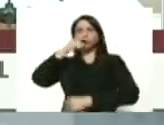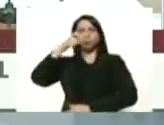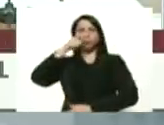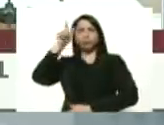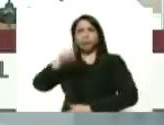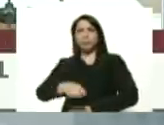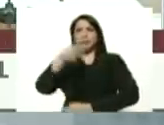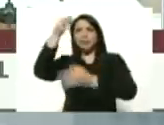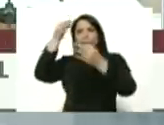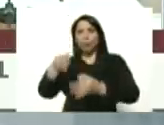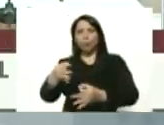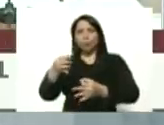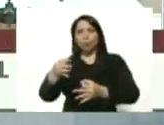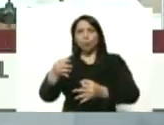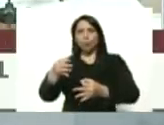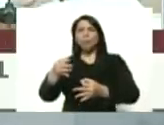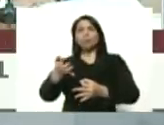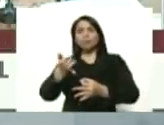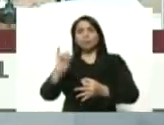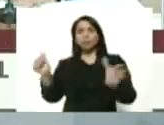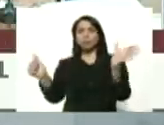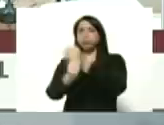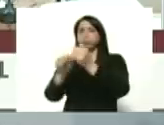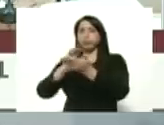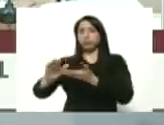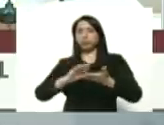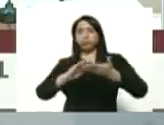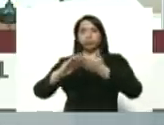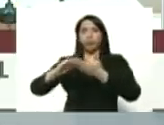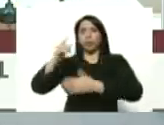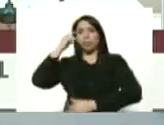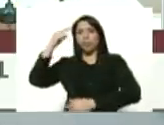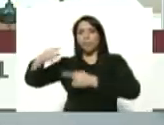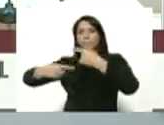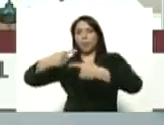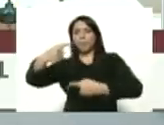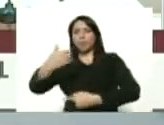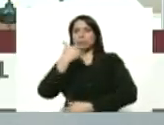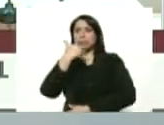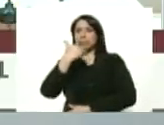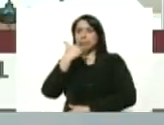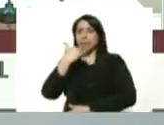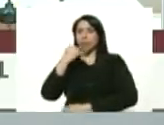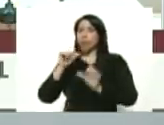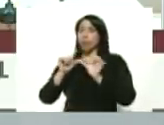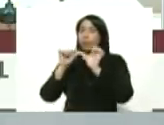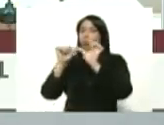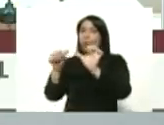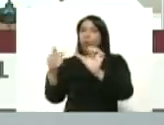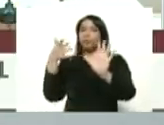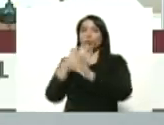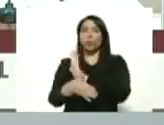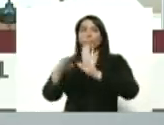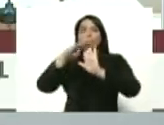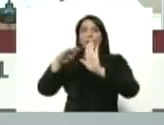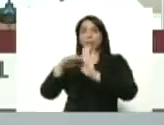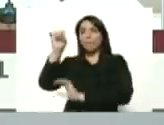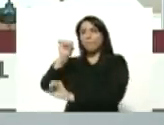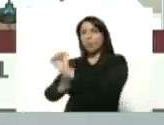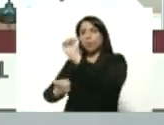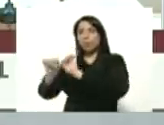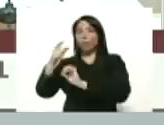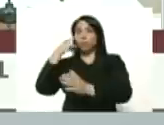seguramente se encontrarán soluciones en los días que está por venir continuamos sobre las medidas de protección